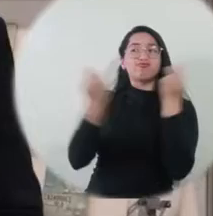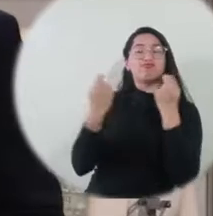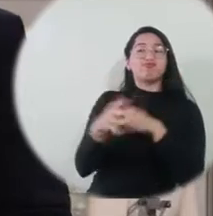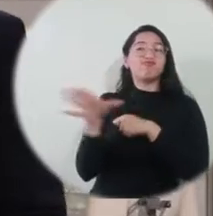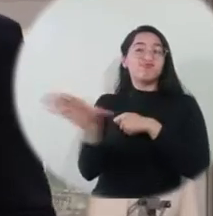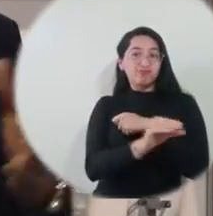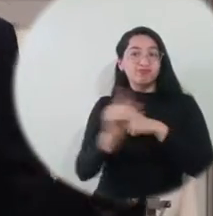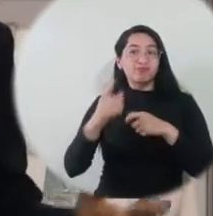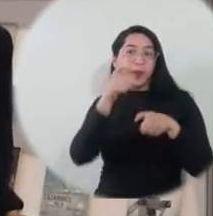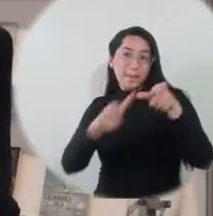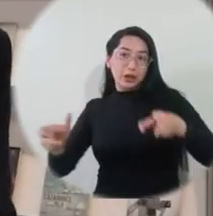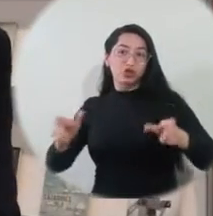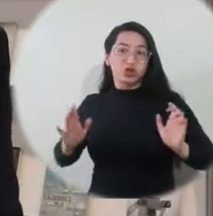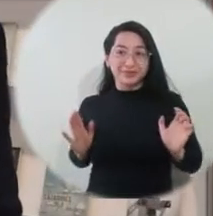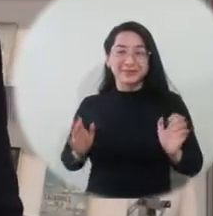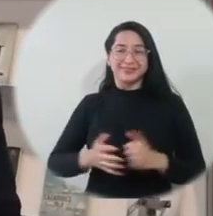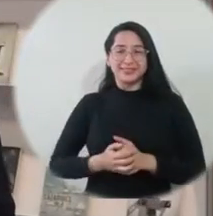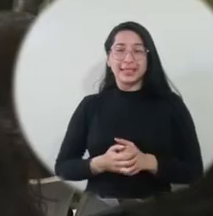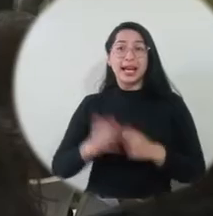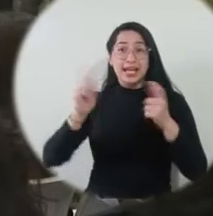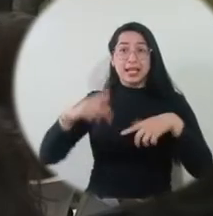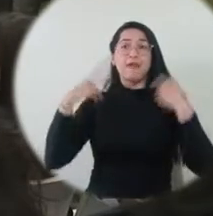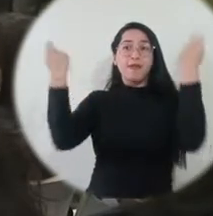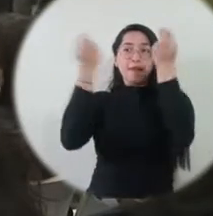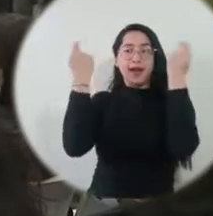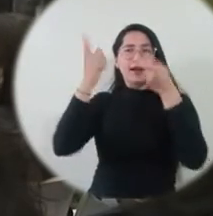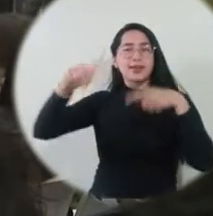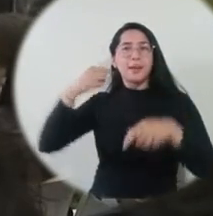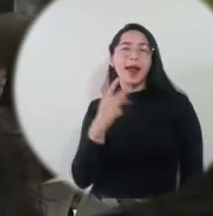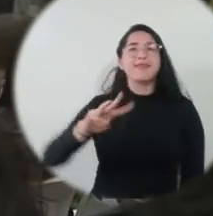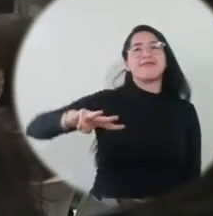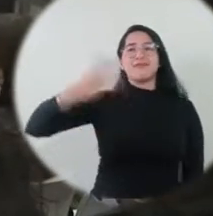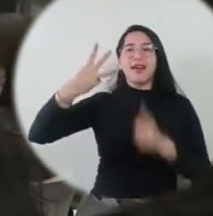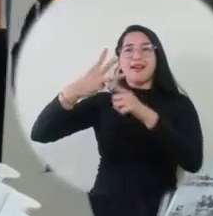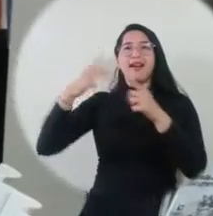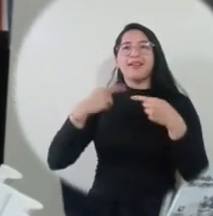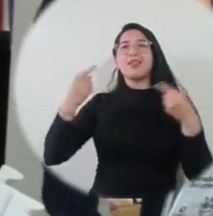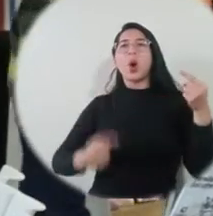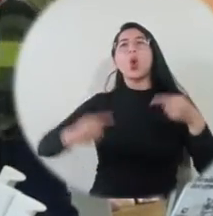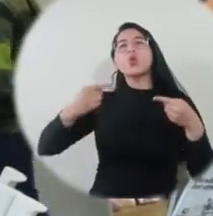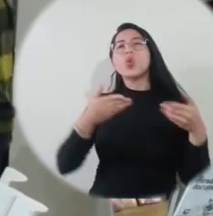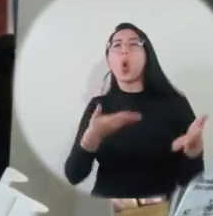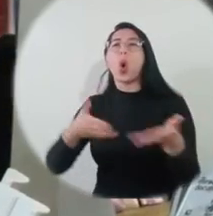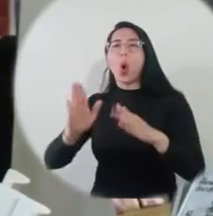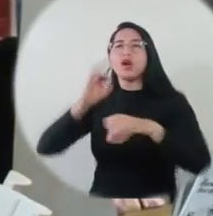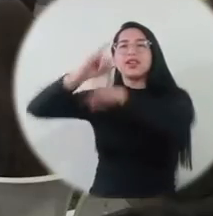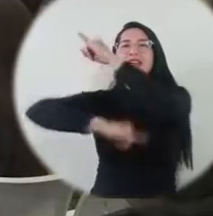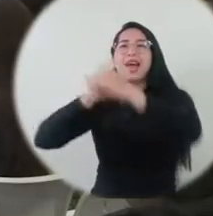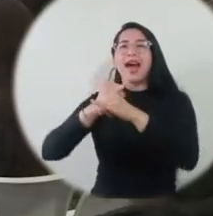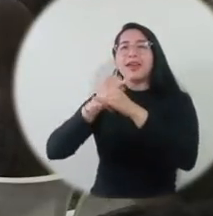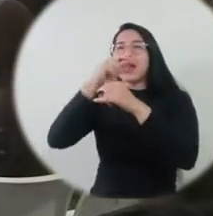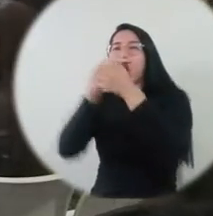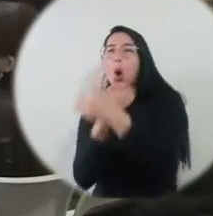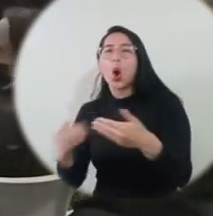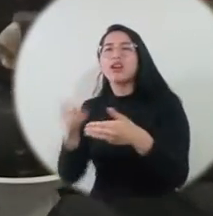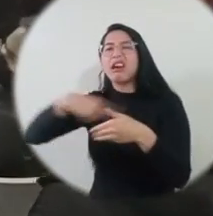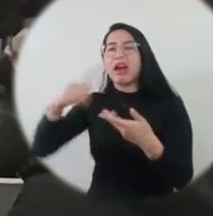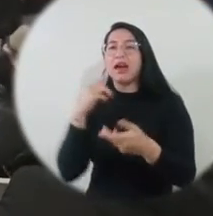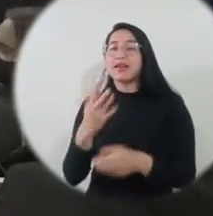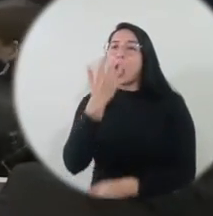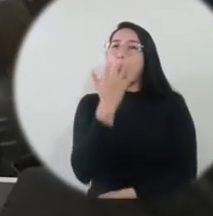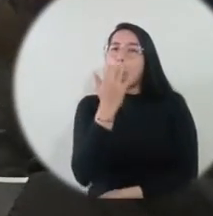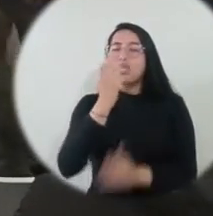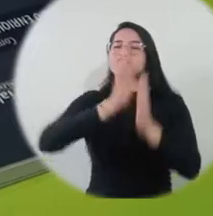ofreciendo a todo el público. En el marco de la feria, se realizó el lanzamiento de la tercera edición del concurso internacional de los niños